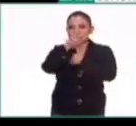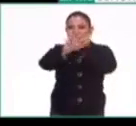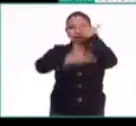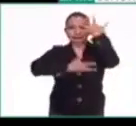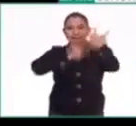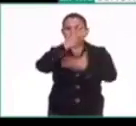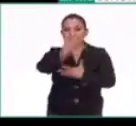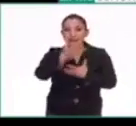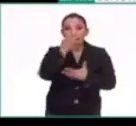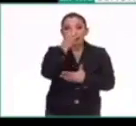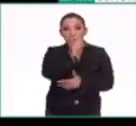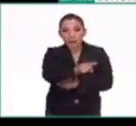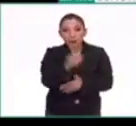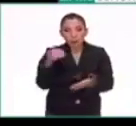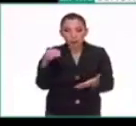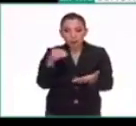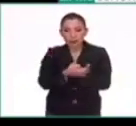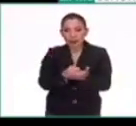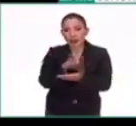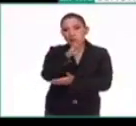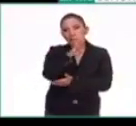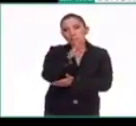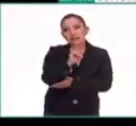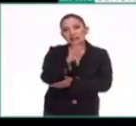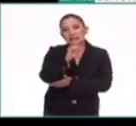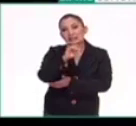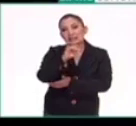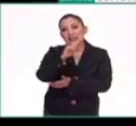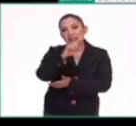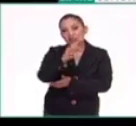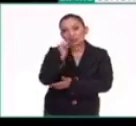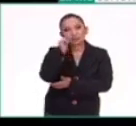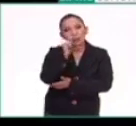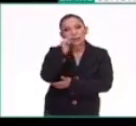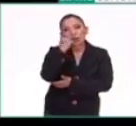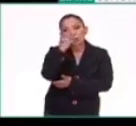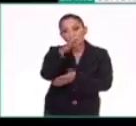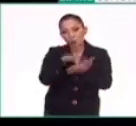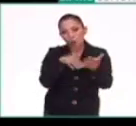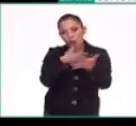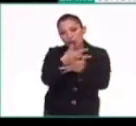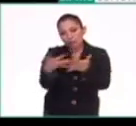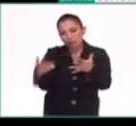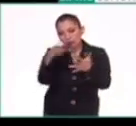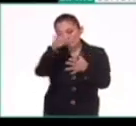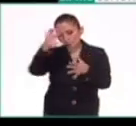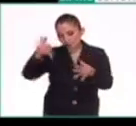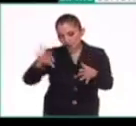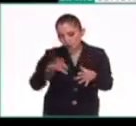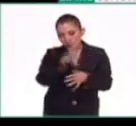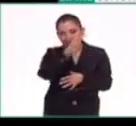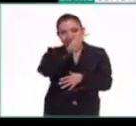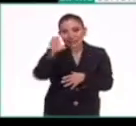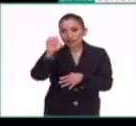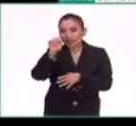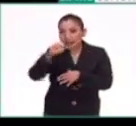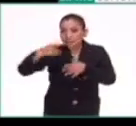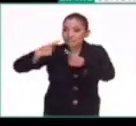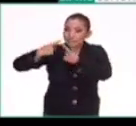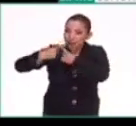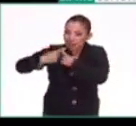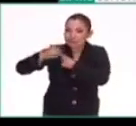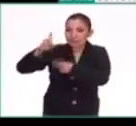salen. Y justamente ahí le pueden meter el bisiesto ellos. O sea, siempre van a tener un calendario de trescientos sesenta más